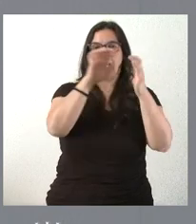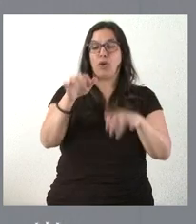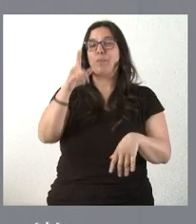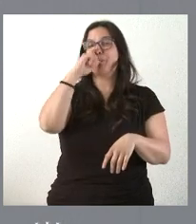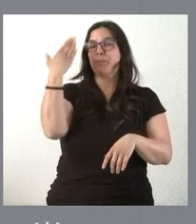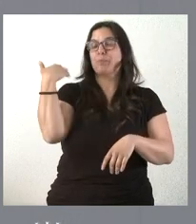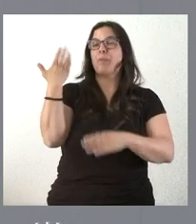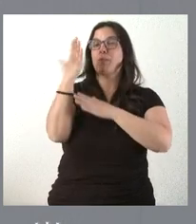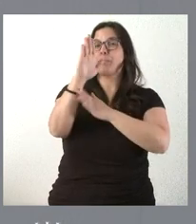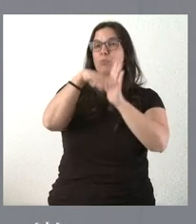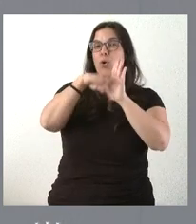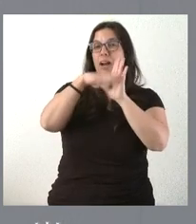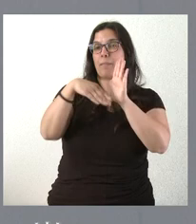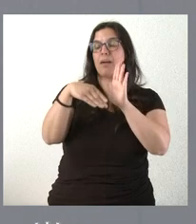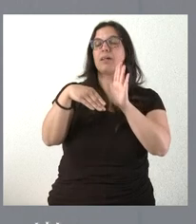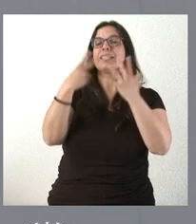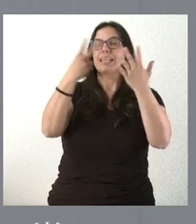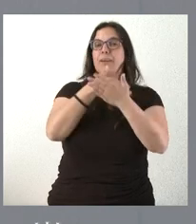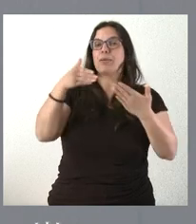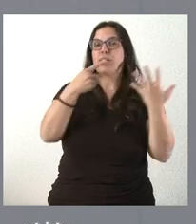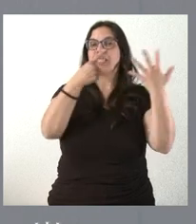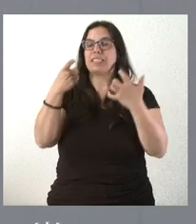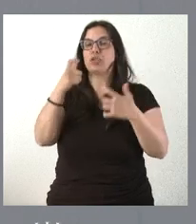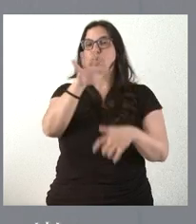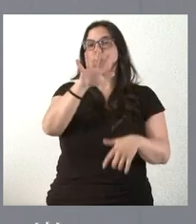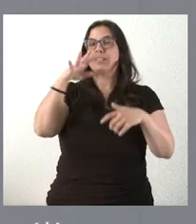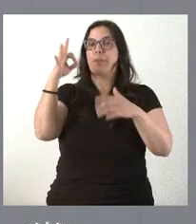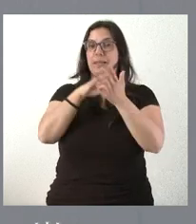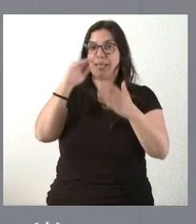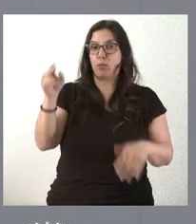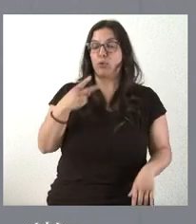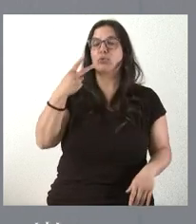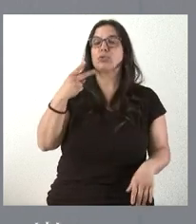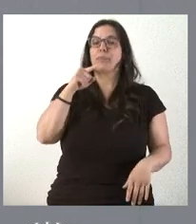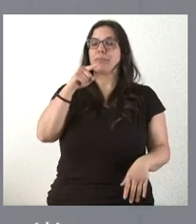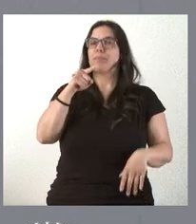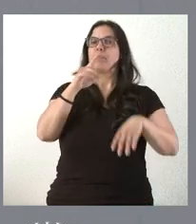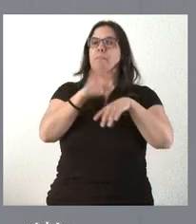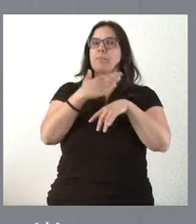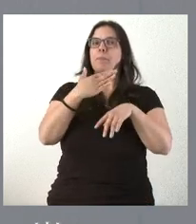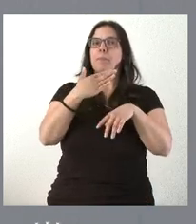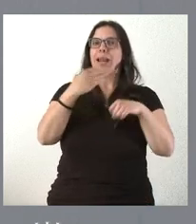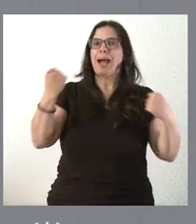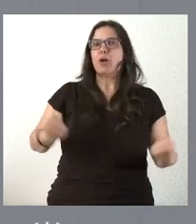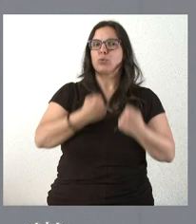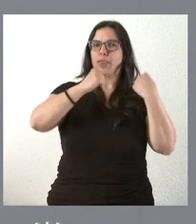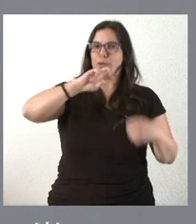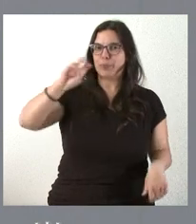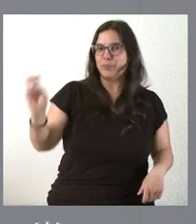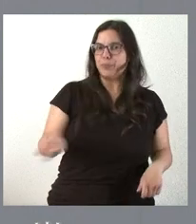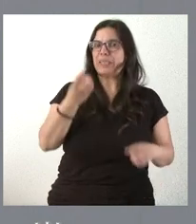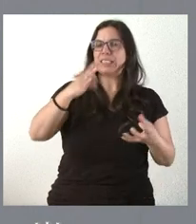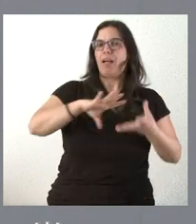programa hace poco tiempo de 7.650.000 euros para diversas actuaciones de